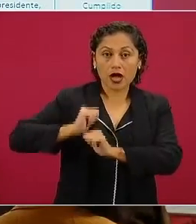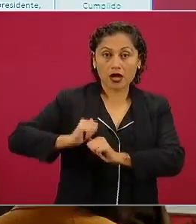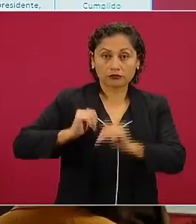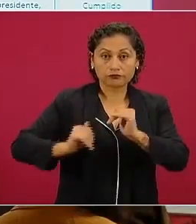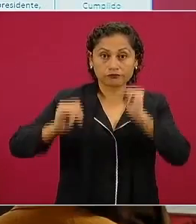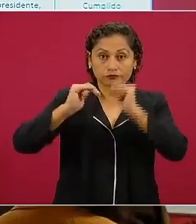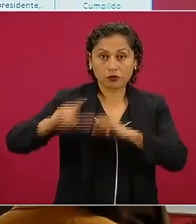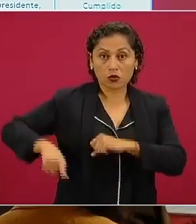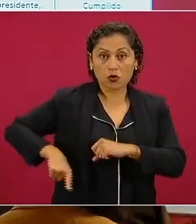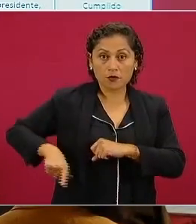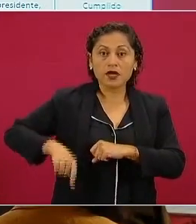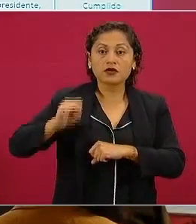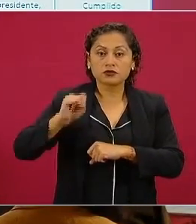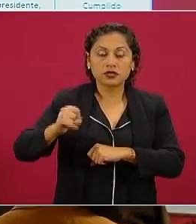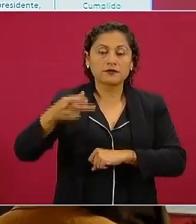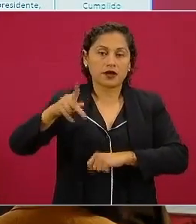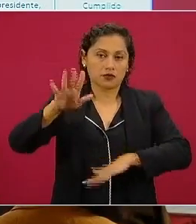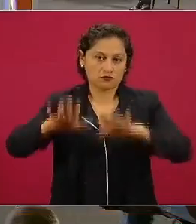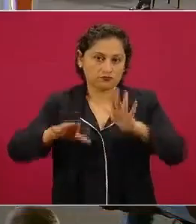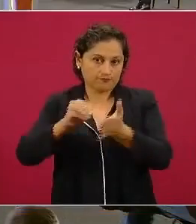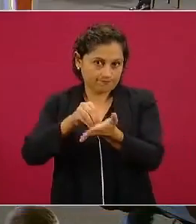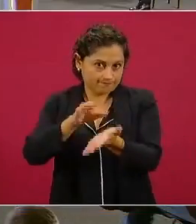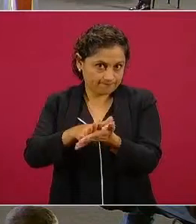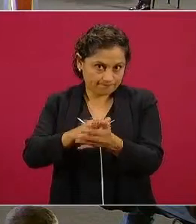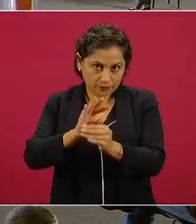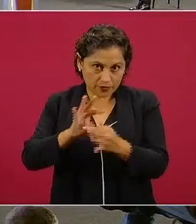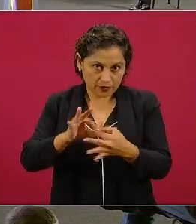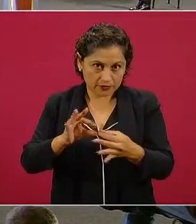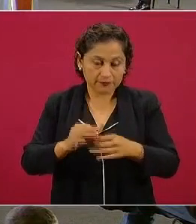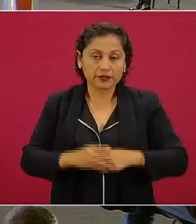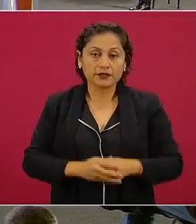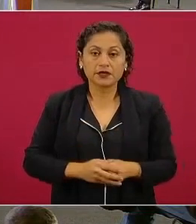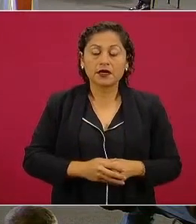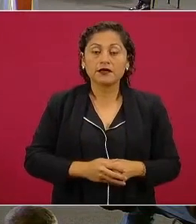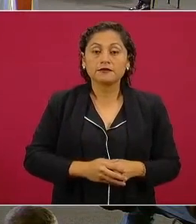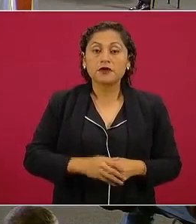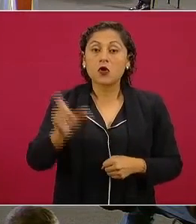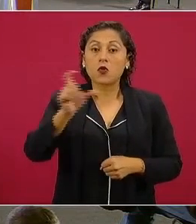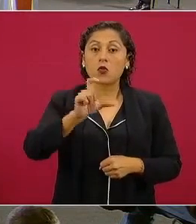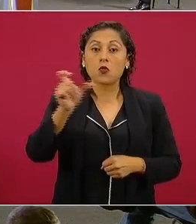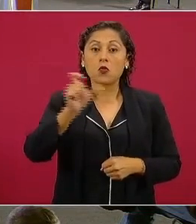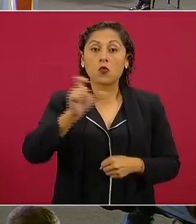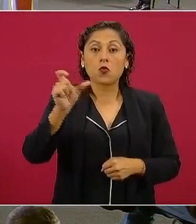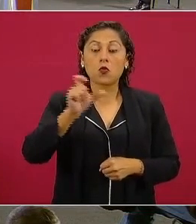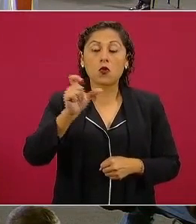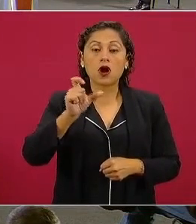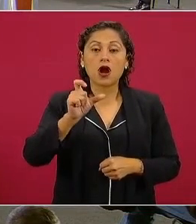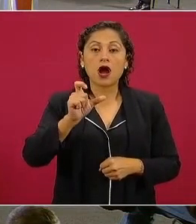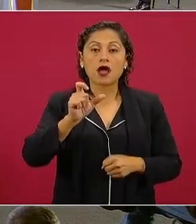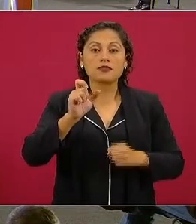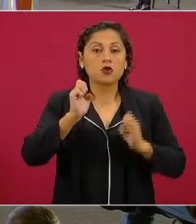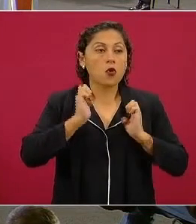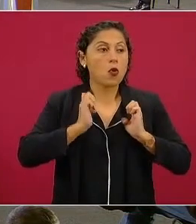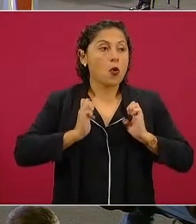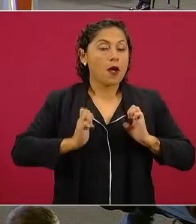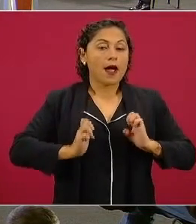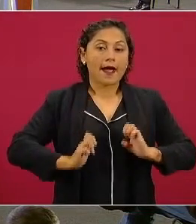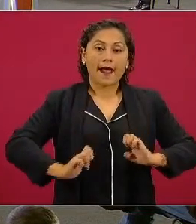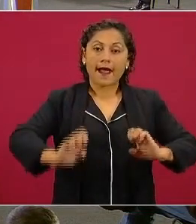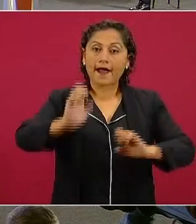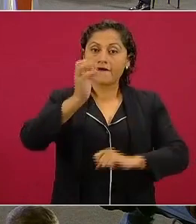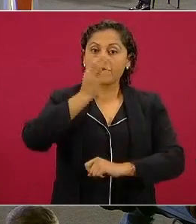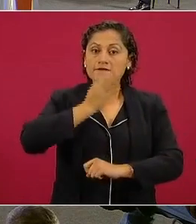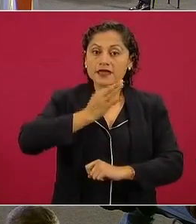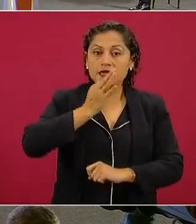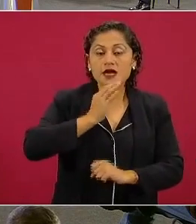eliminarán partidas para vestuario o cualquier gasto de protocolo y ceremonial dedicado al presidente a sus colaboradores